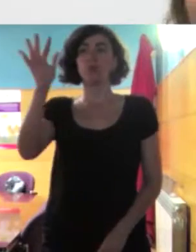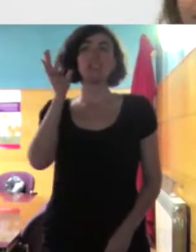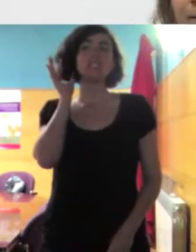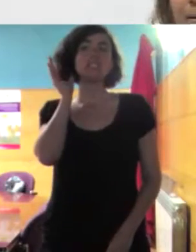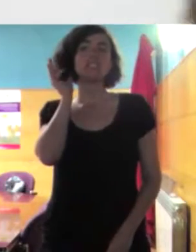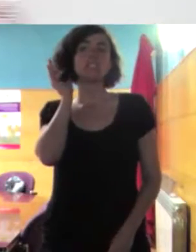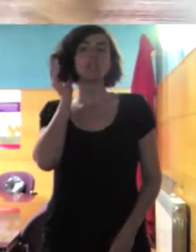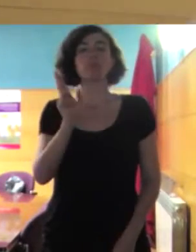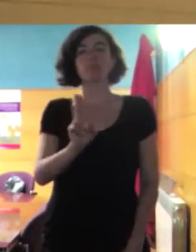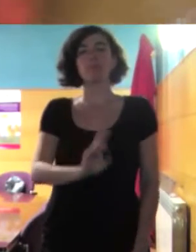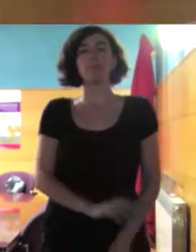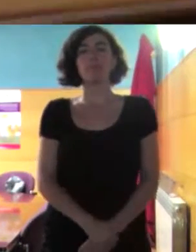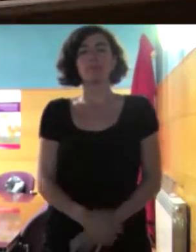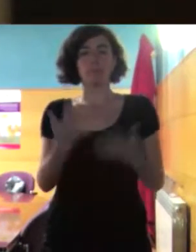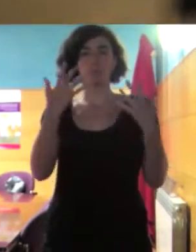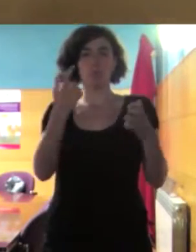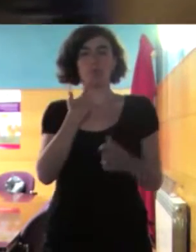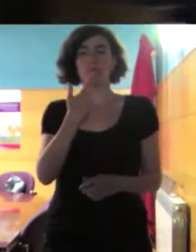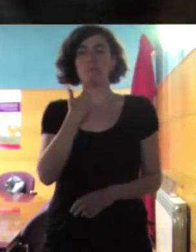cuando se plantea